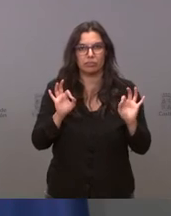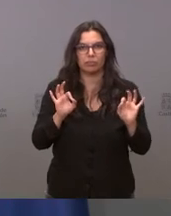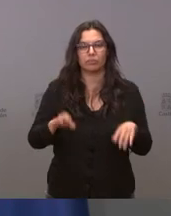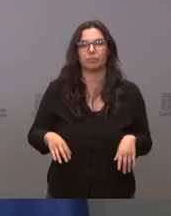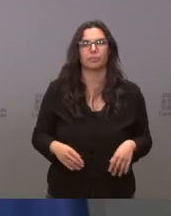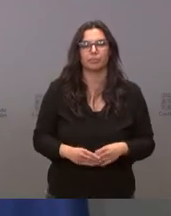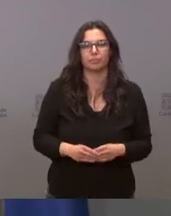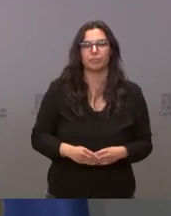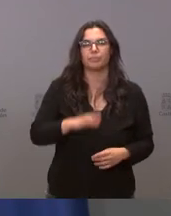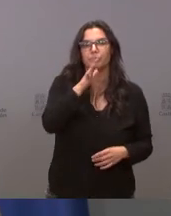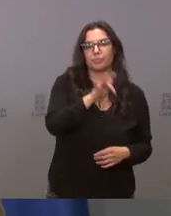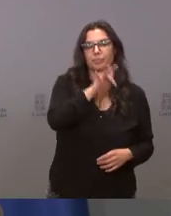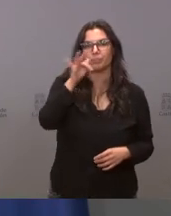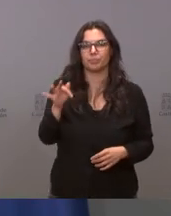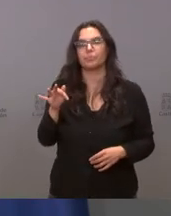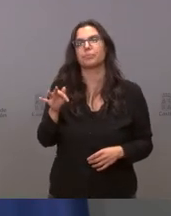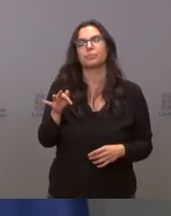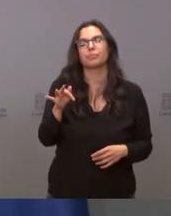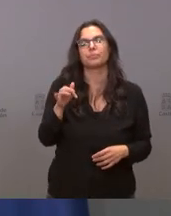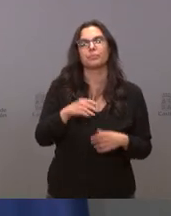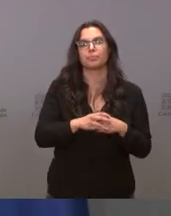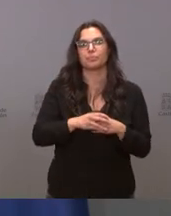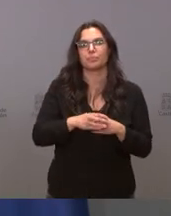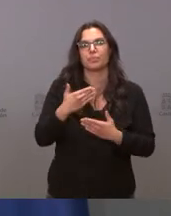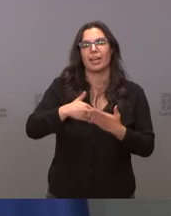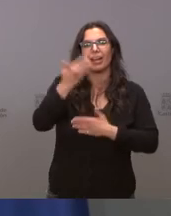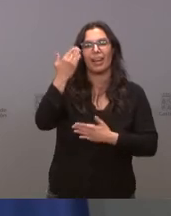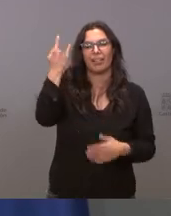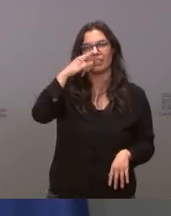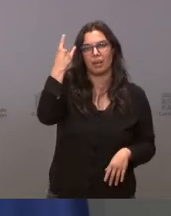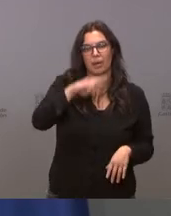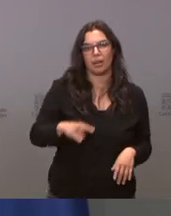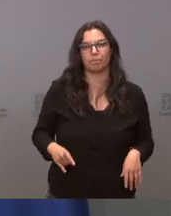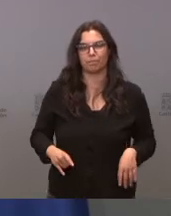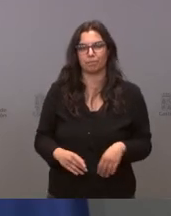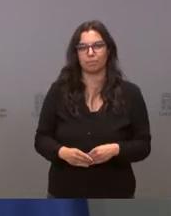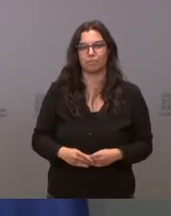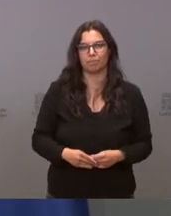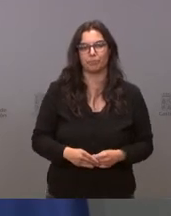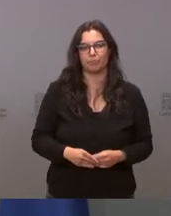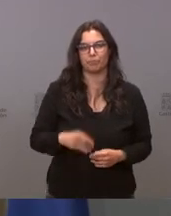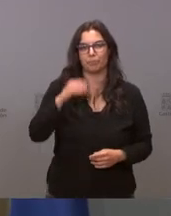no es el turno ya de Belén Hernández de la Gaceta de Salamanca cuando quieras Belén